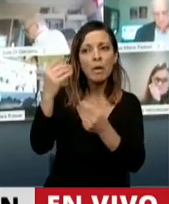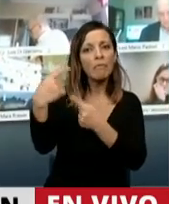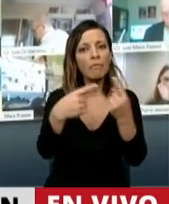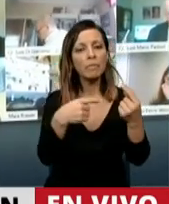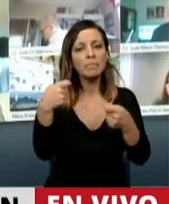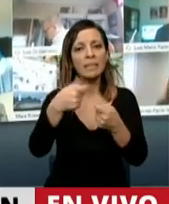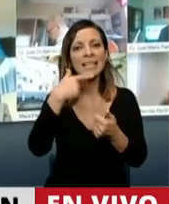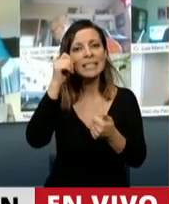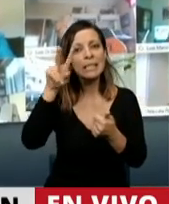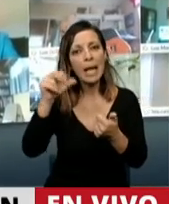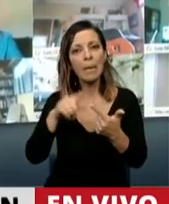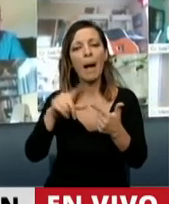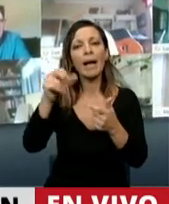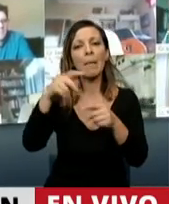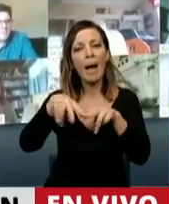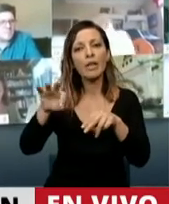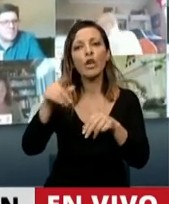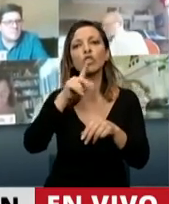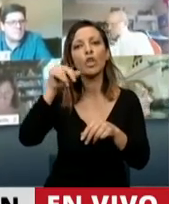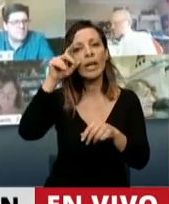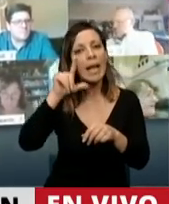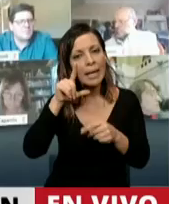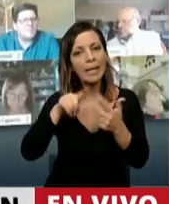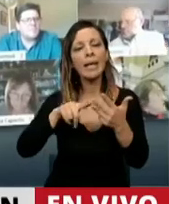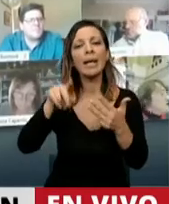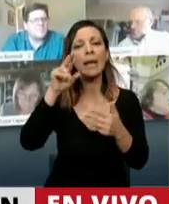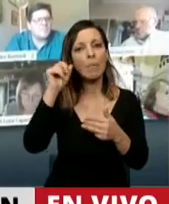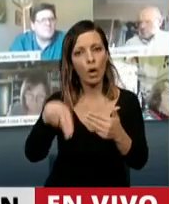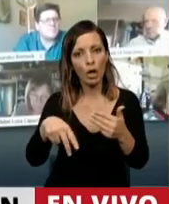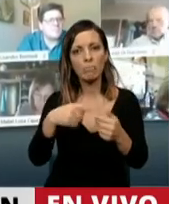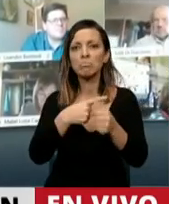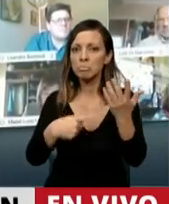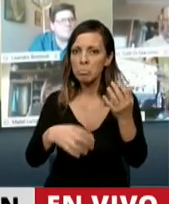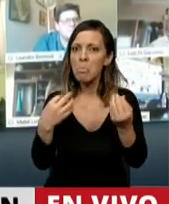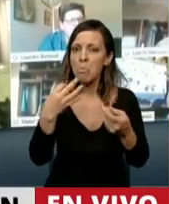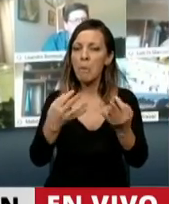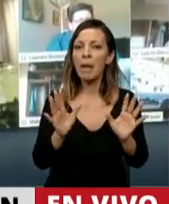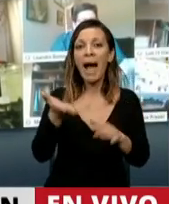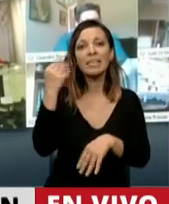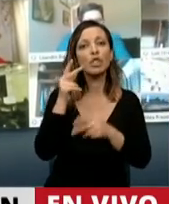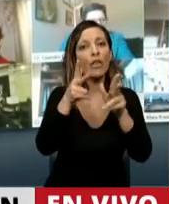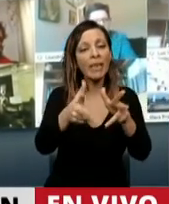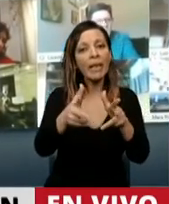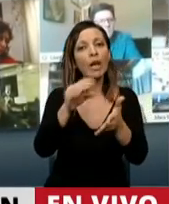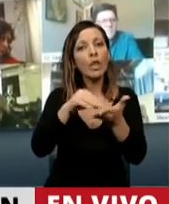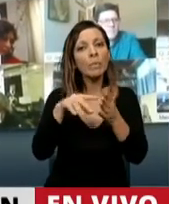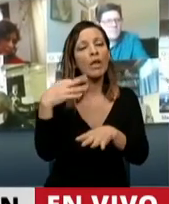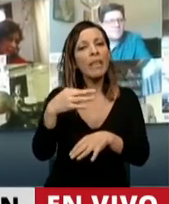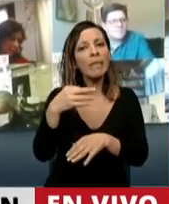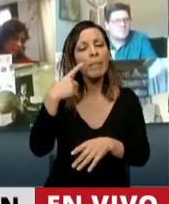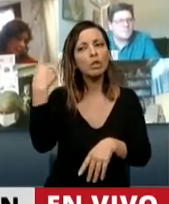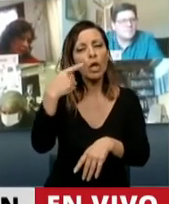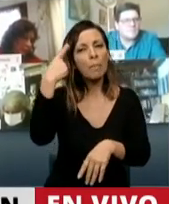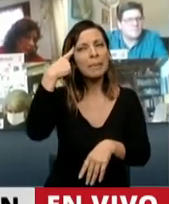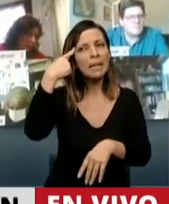diputados Selva, Camaño, Tonelli y Ramón. Cuando ayer decía que los dirigentes políticos teníamos que poner los pies en la tierra,